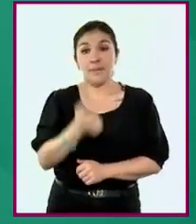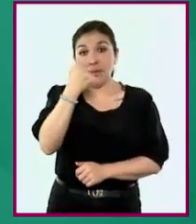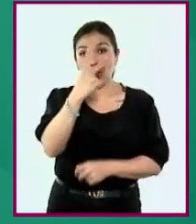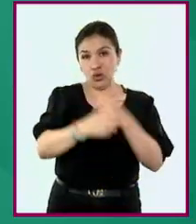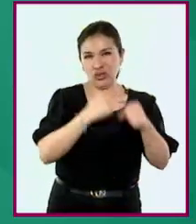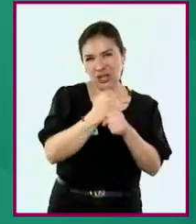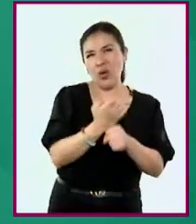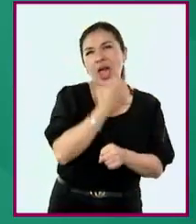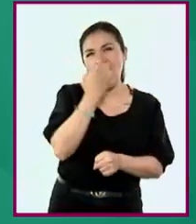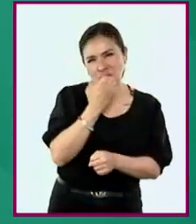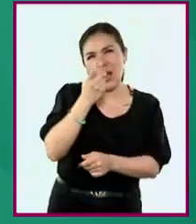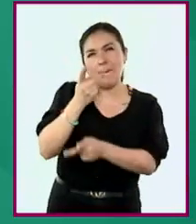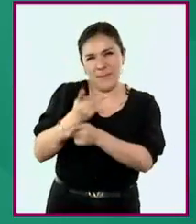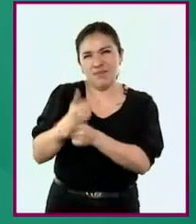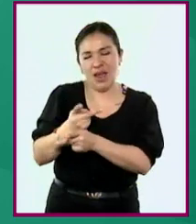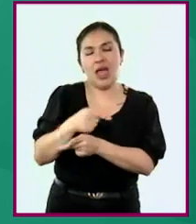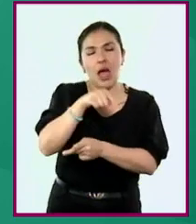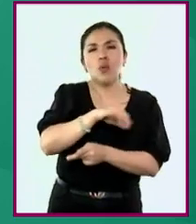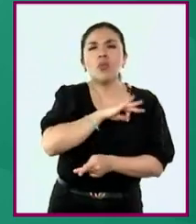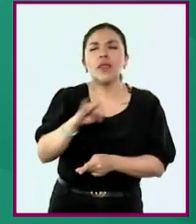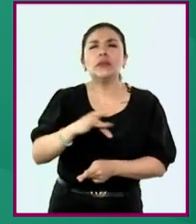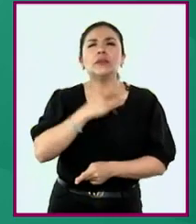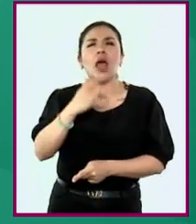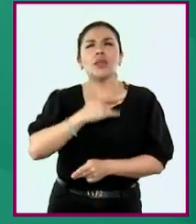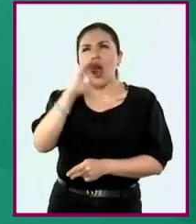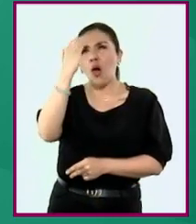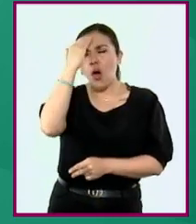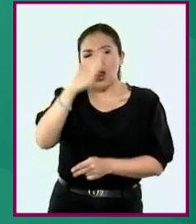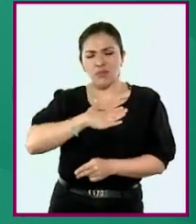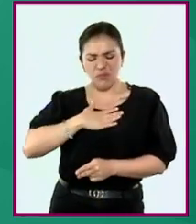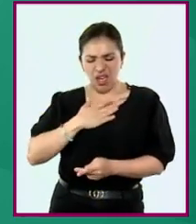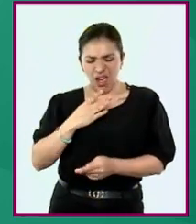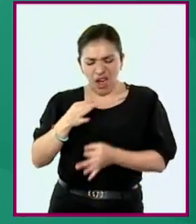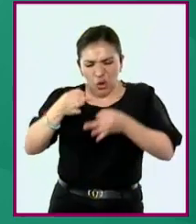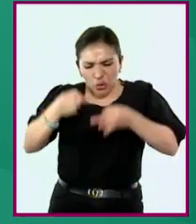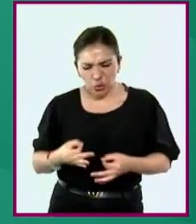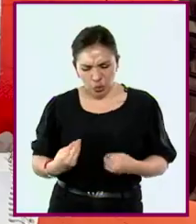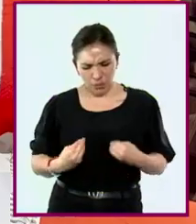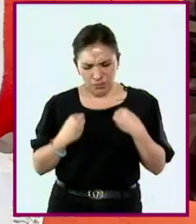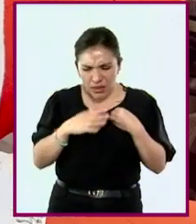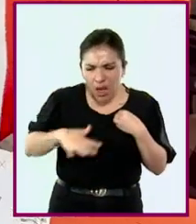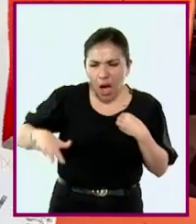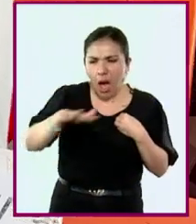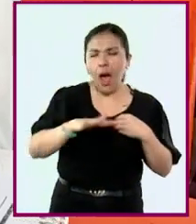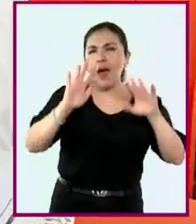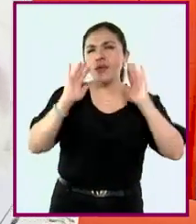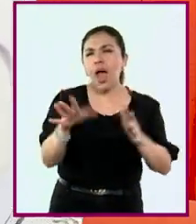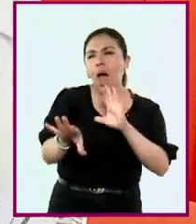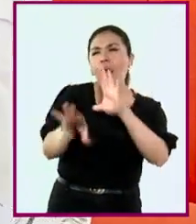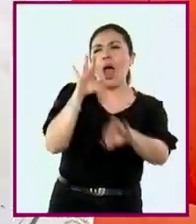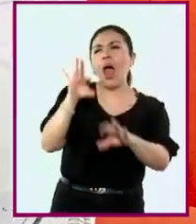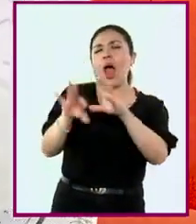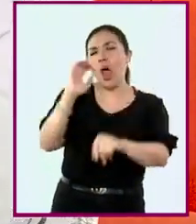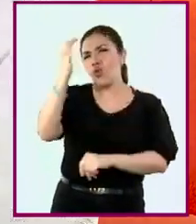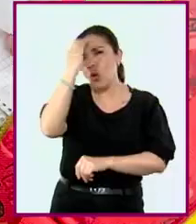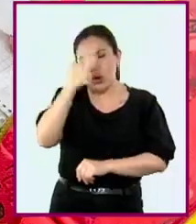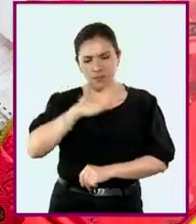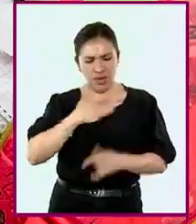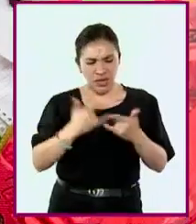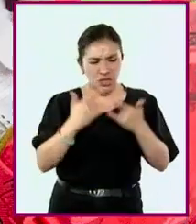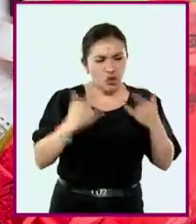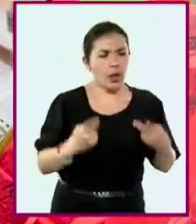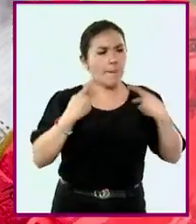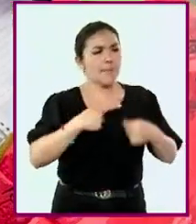dos primeros años de educación primaria una aproximación a su realidad a partir del conocimiento de historias